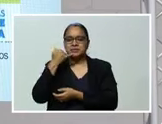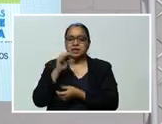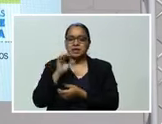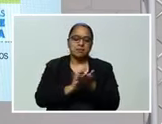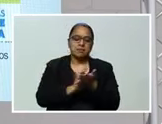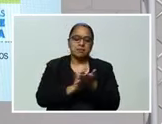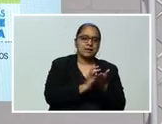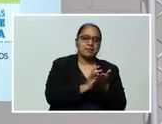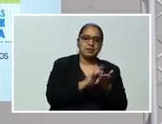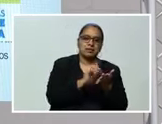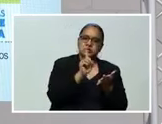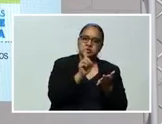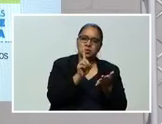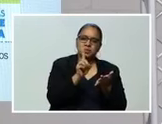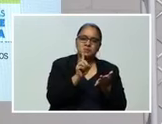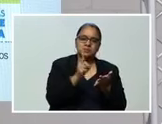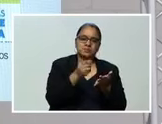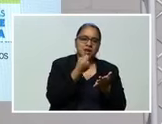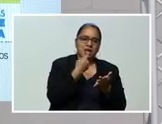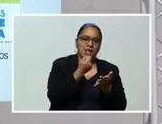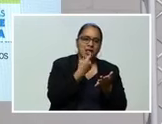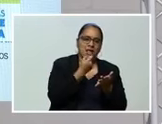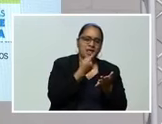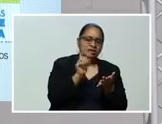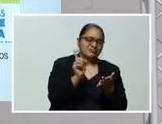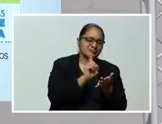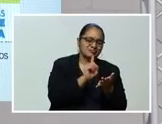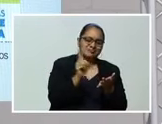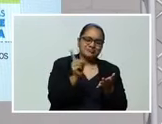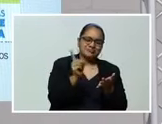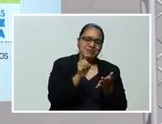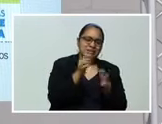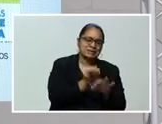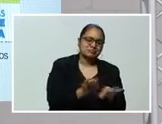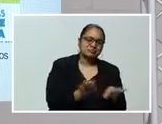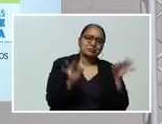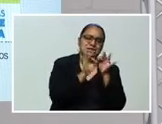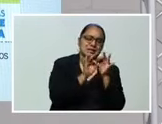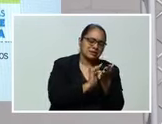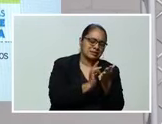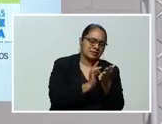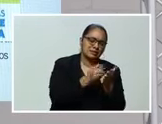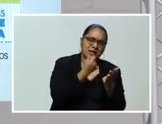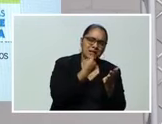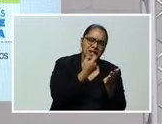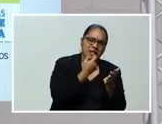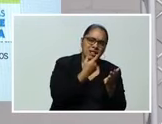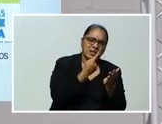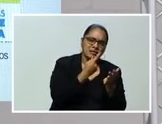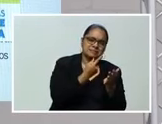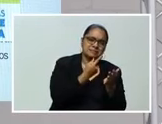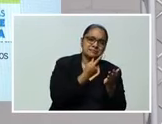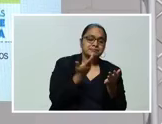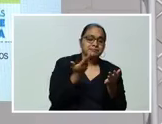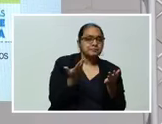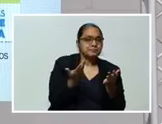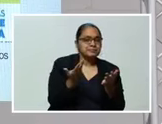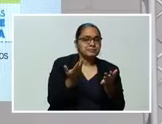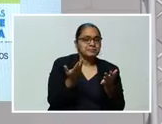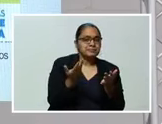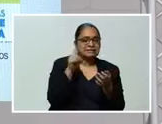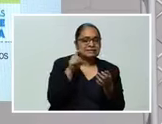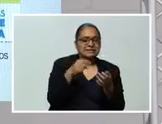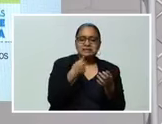Pero muy importante No se automedique Automedicarse Tomar algún medicamento Sin la prescripción